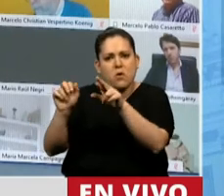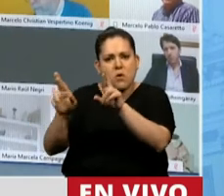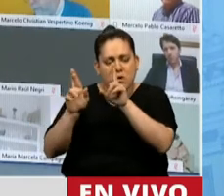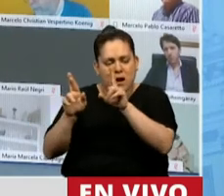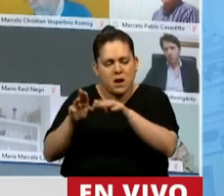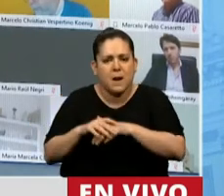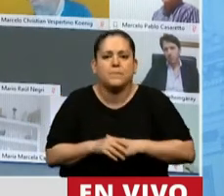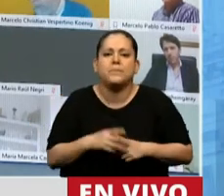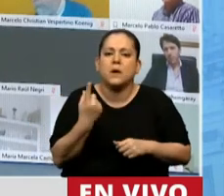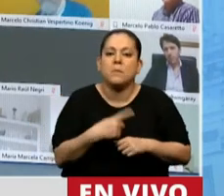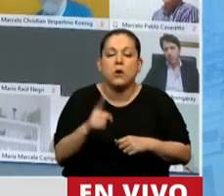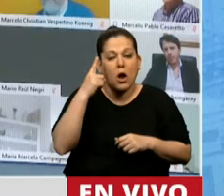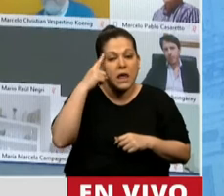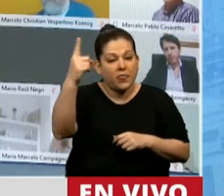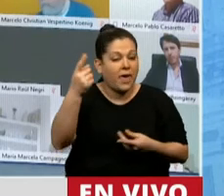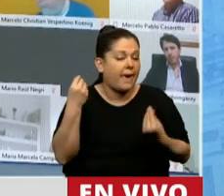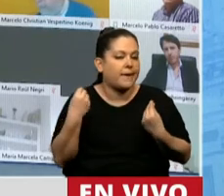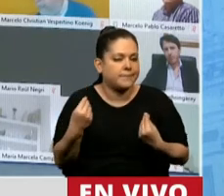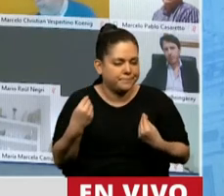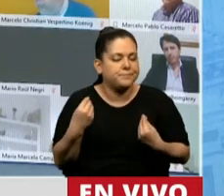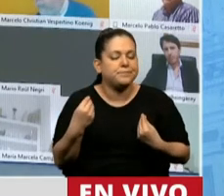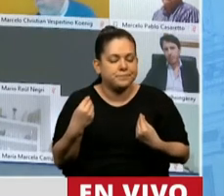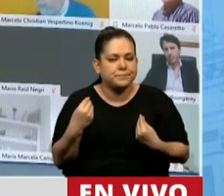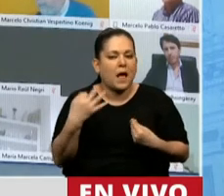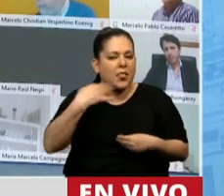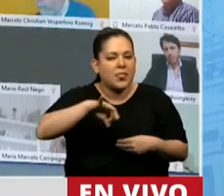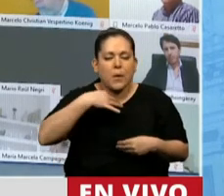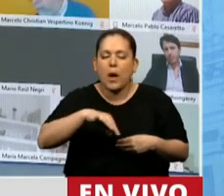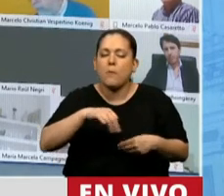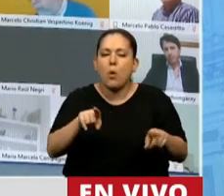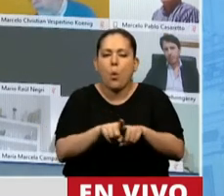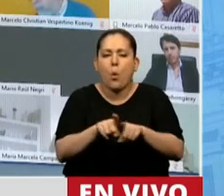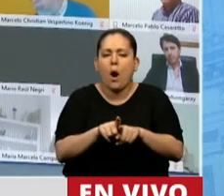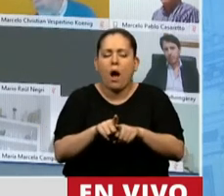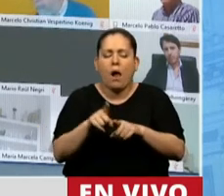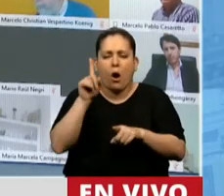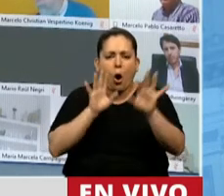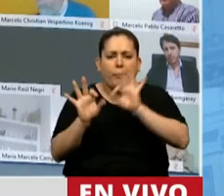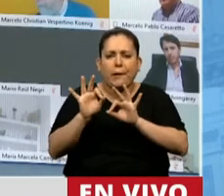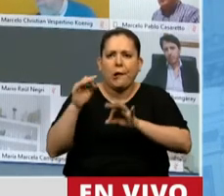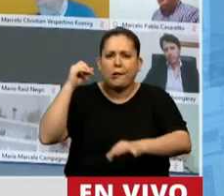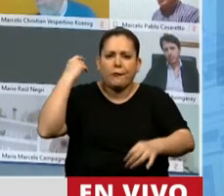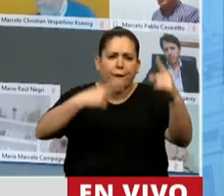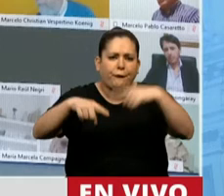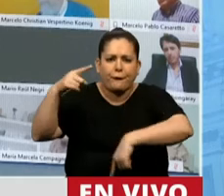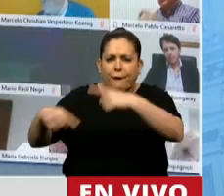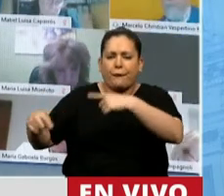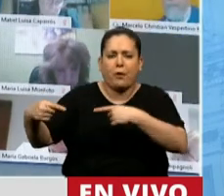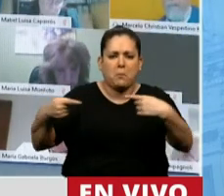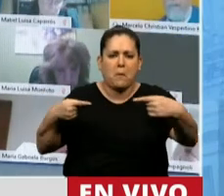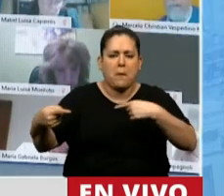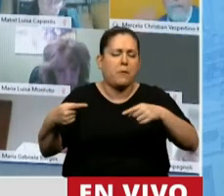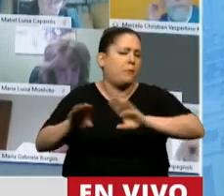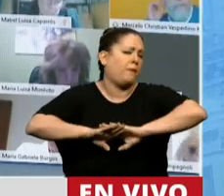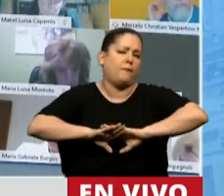la idea tiene que ser efectivamente la de eliminar esta dicotomía. Si no, vamos a estar verdaderamente